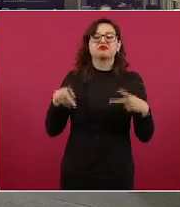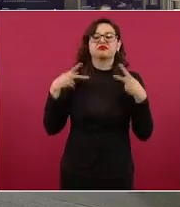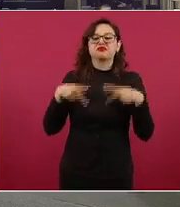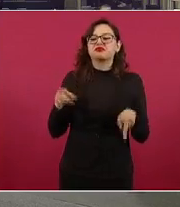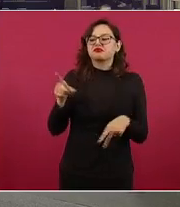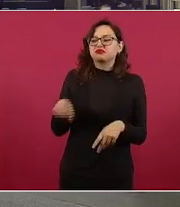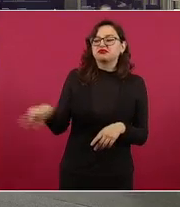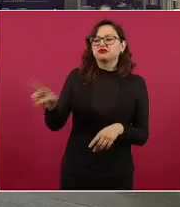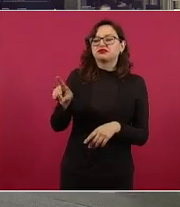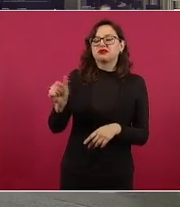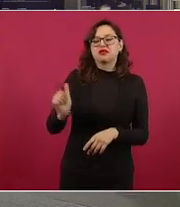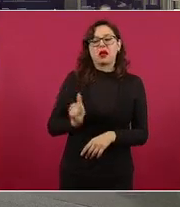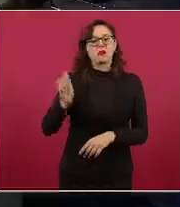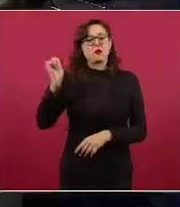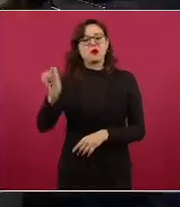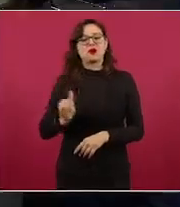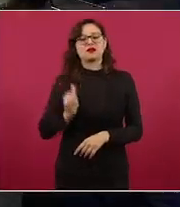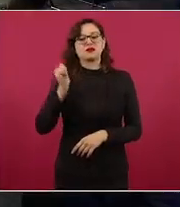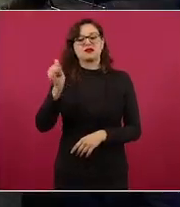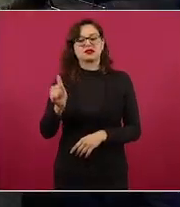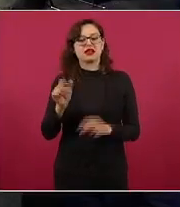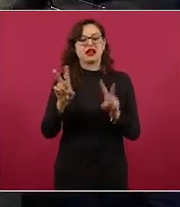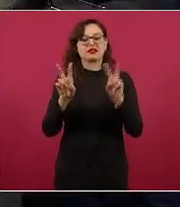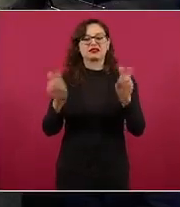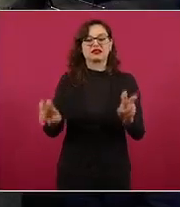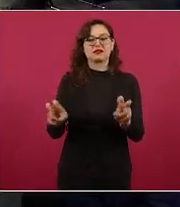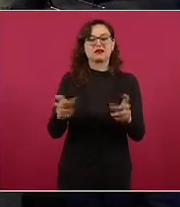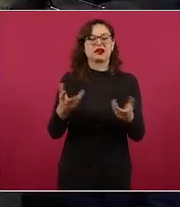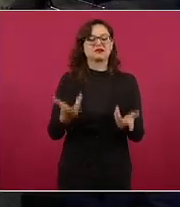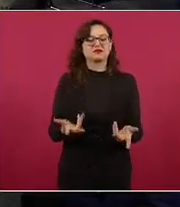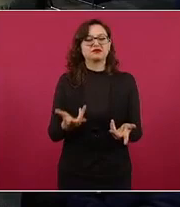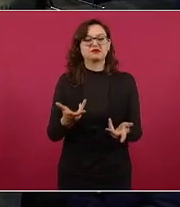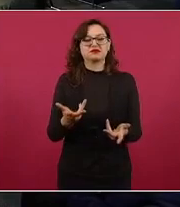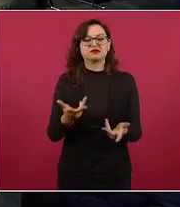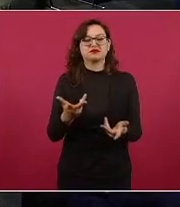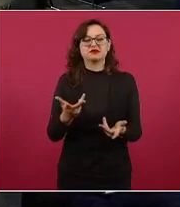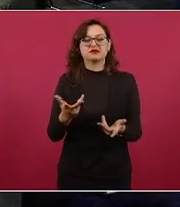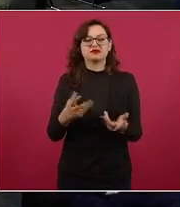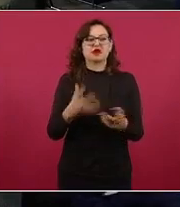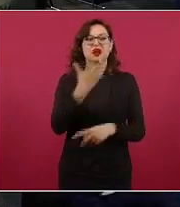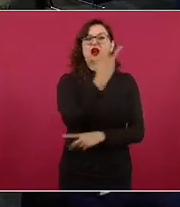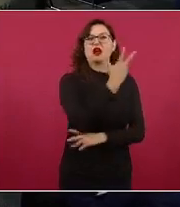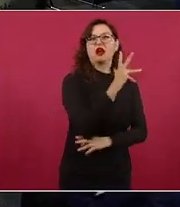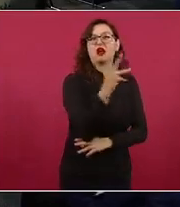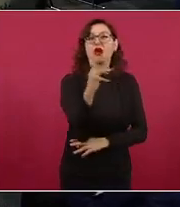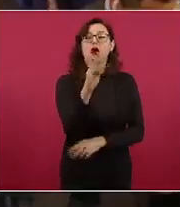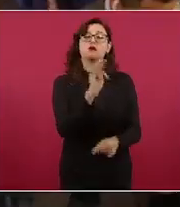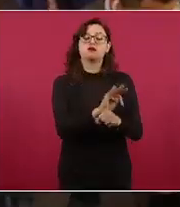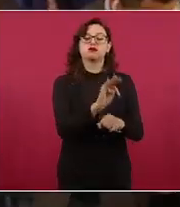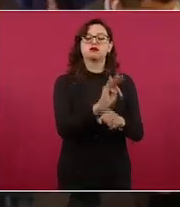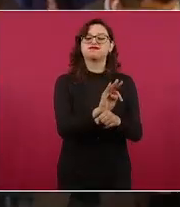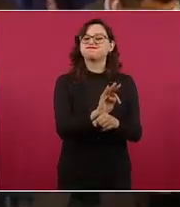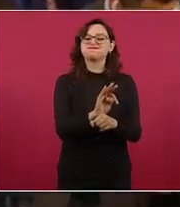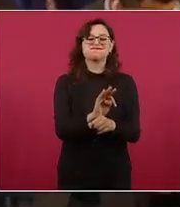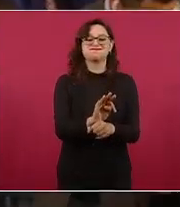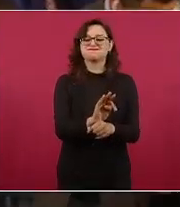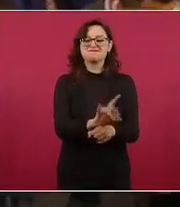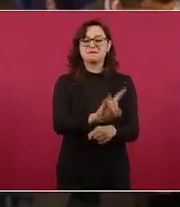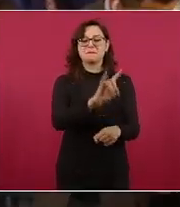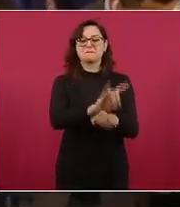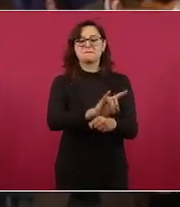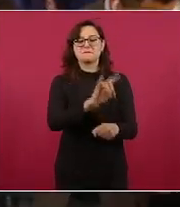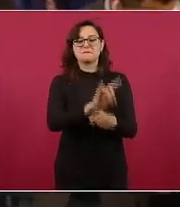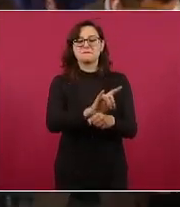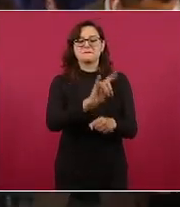utilizan el medio ambiente o esta protección de la ecología y todos estos temas en realidad como para